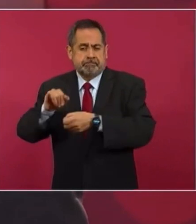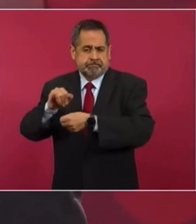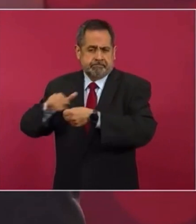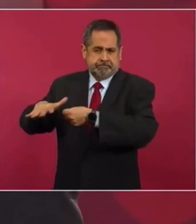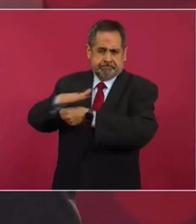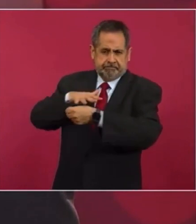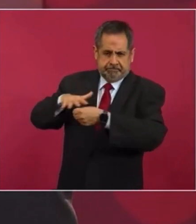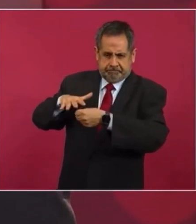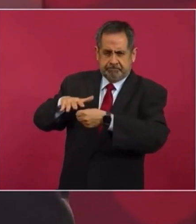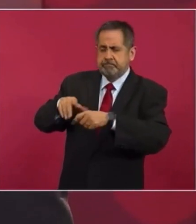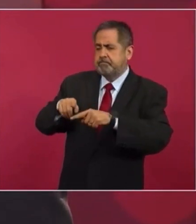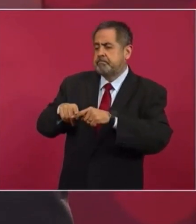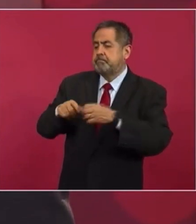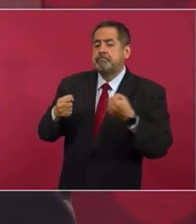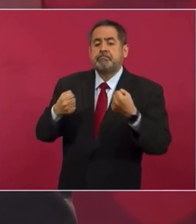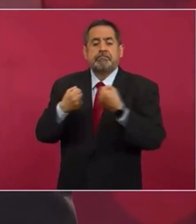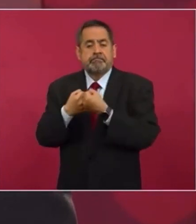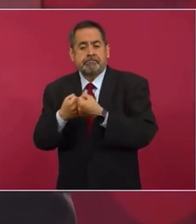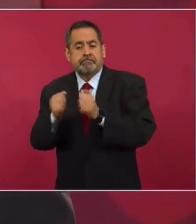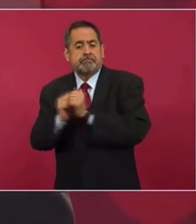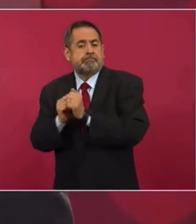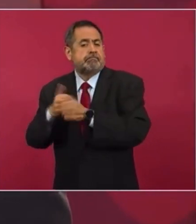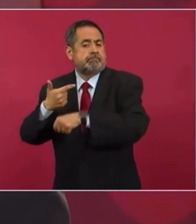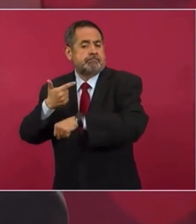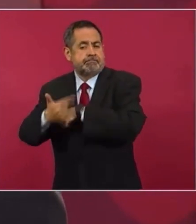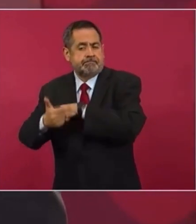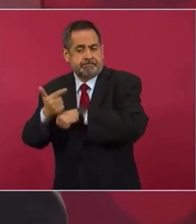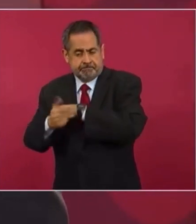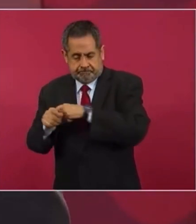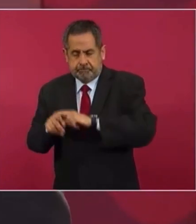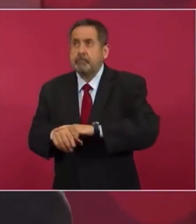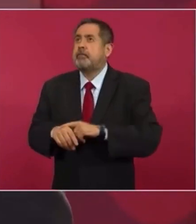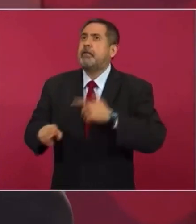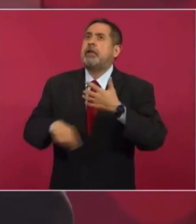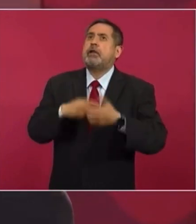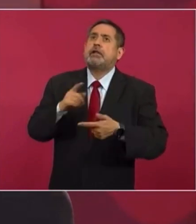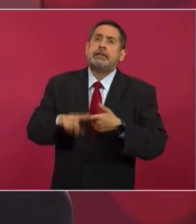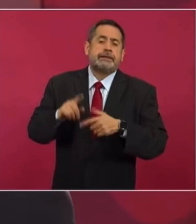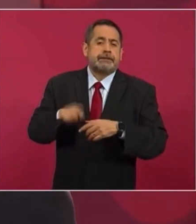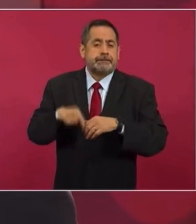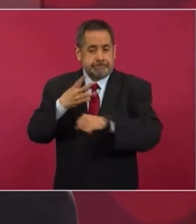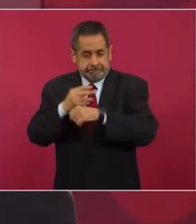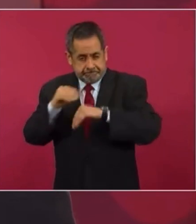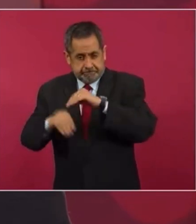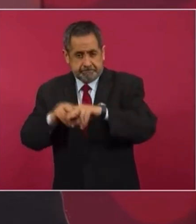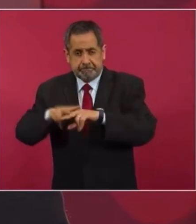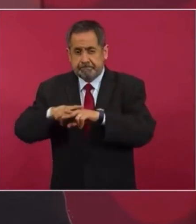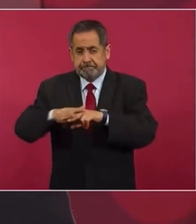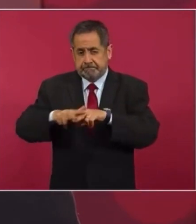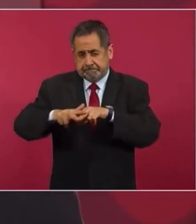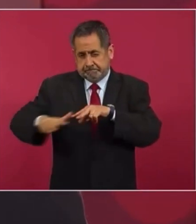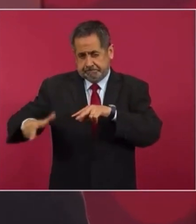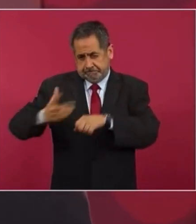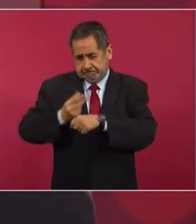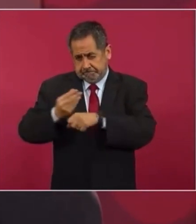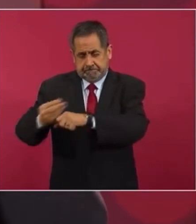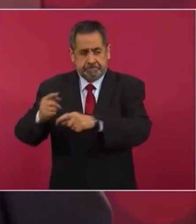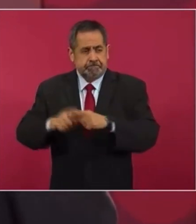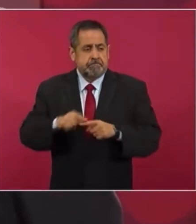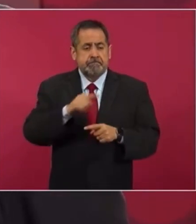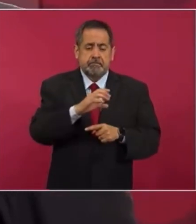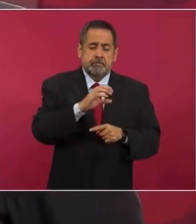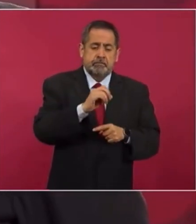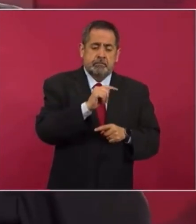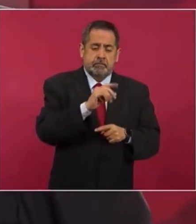a la frontera con Guatemala. Se va a modernizar la vía del puerto de ferrocarril de Coatzacoalcos a Palenque.